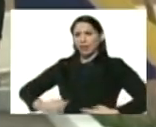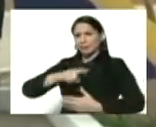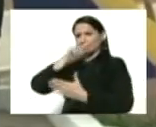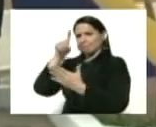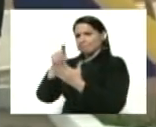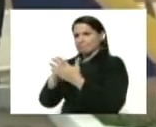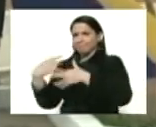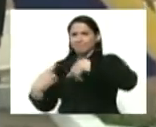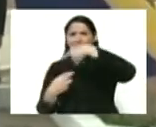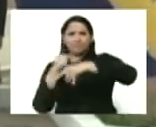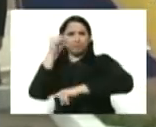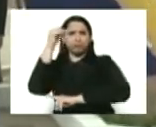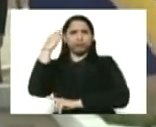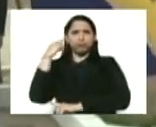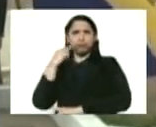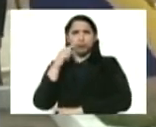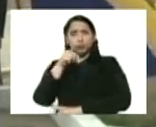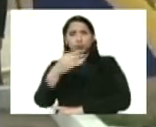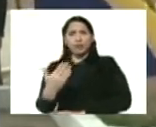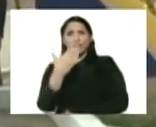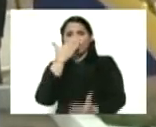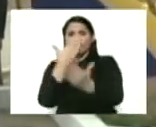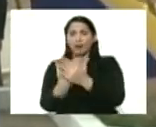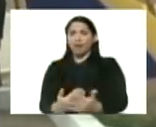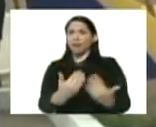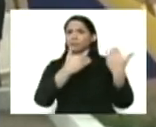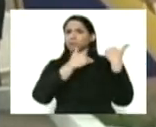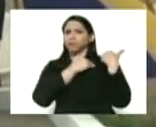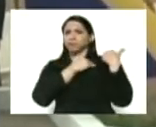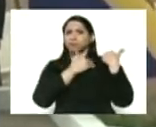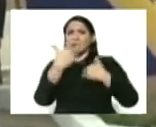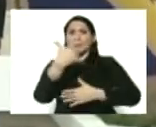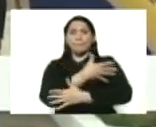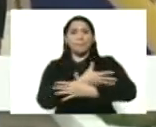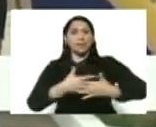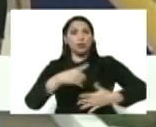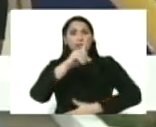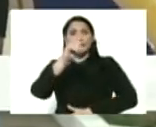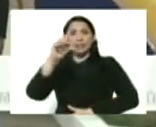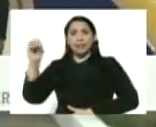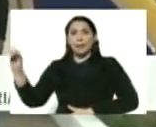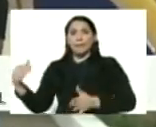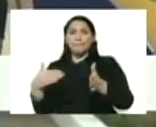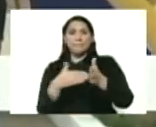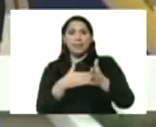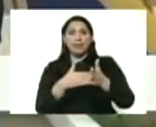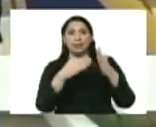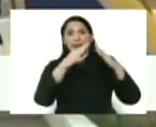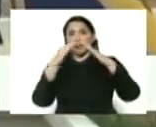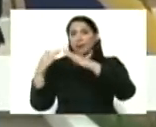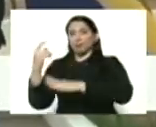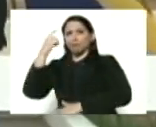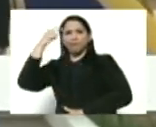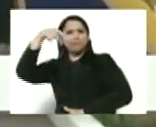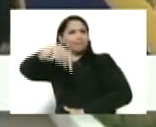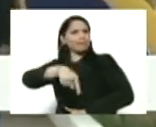revolución bolivariana, con usted al frente, cumpliéndole al pueblo. 3.100.000 viviendas el día de hoy.